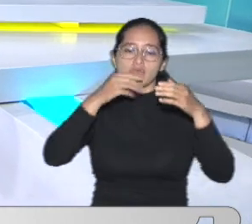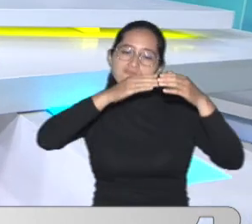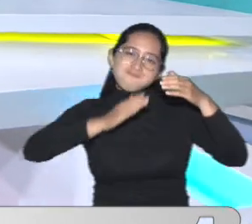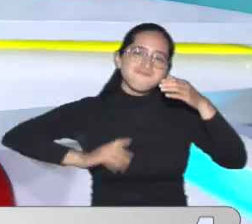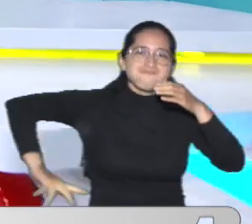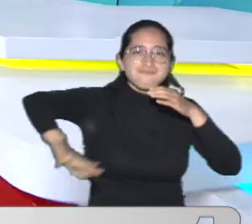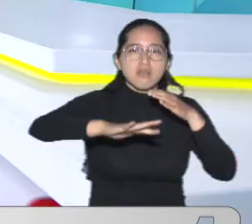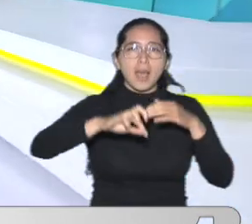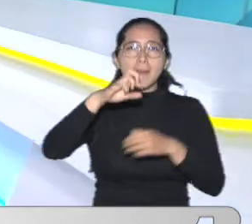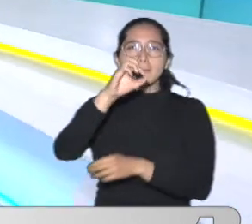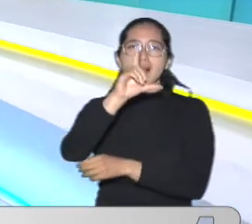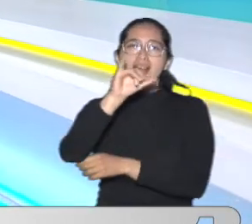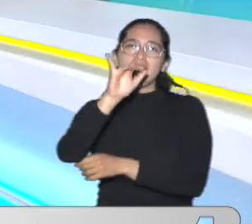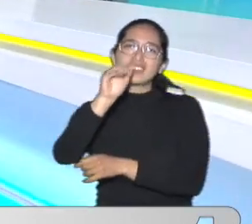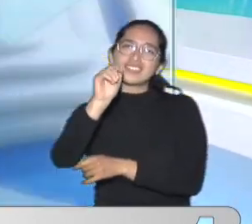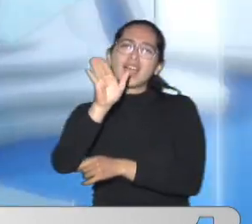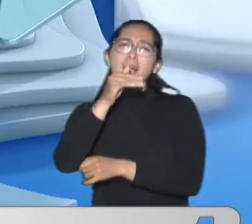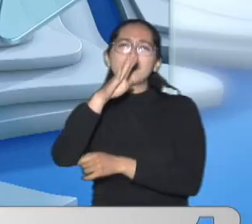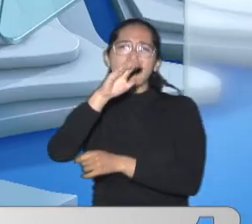Cuál fue la causa De este hecho